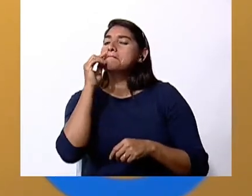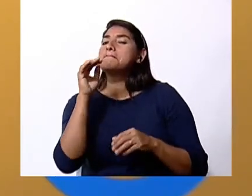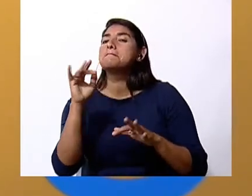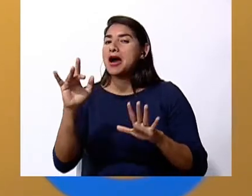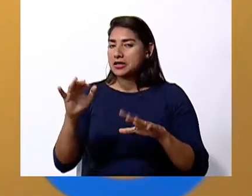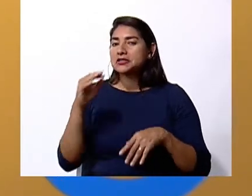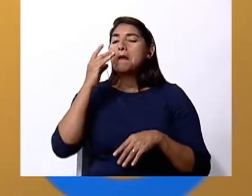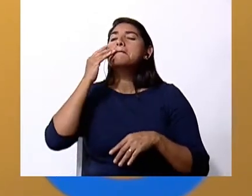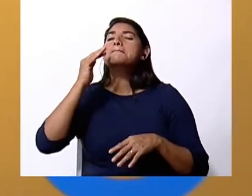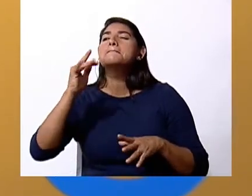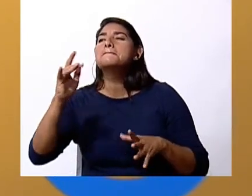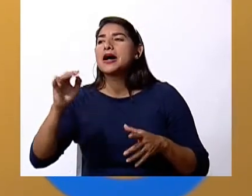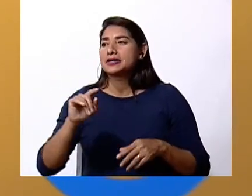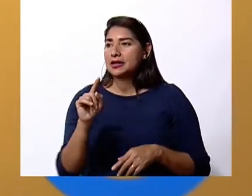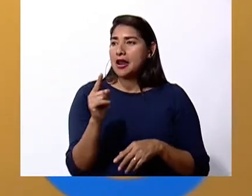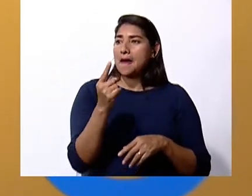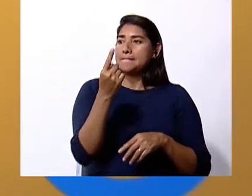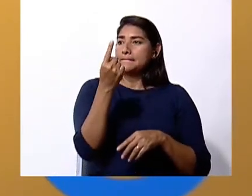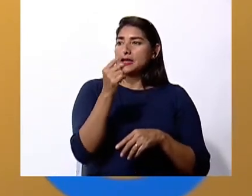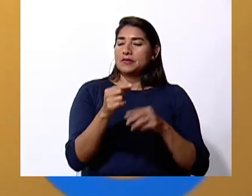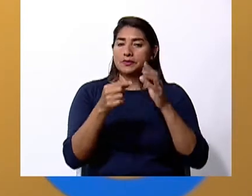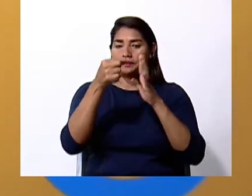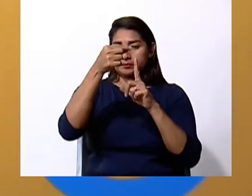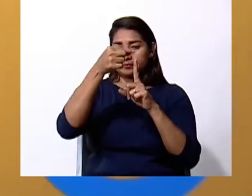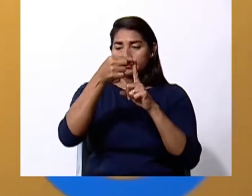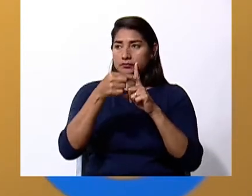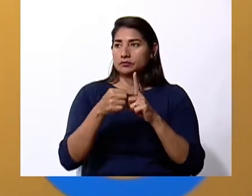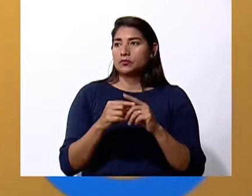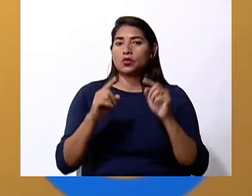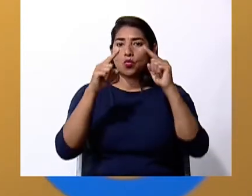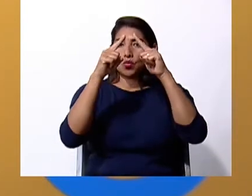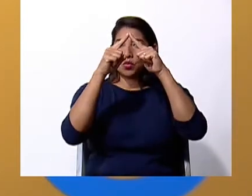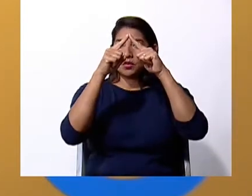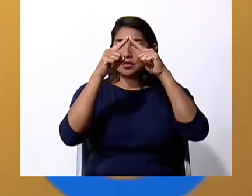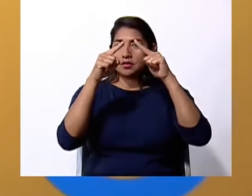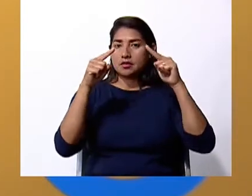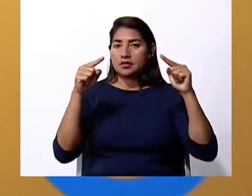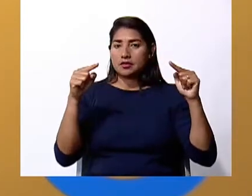a ocupar agujas. La primera parte que haces es dibujar un triángulo.